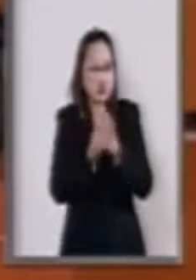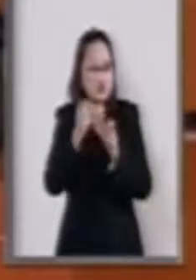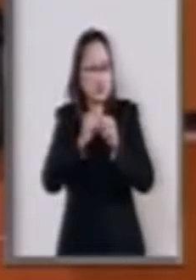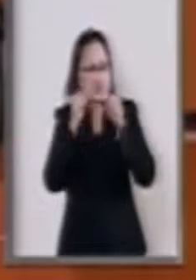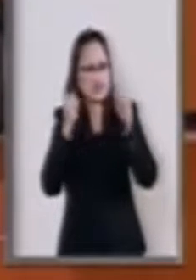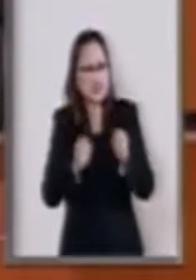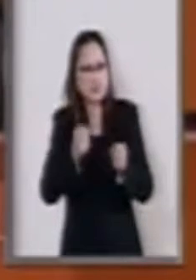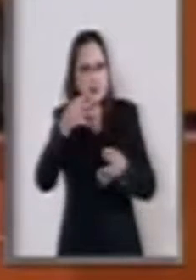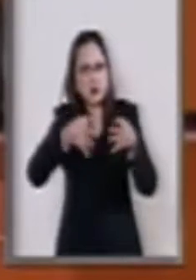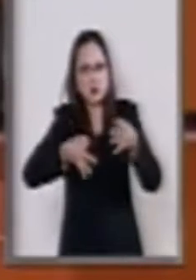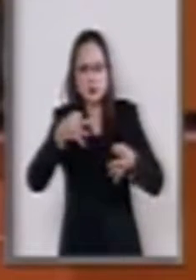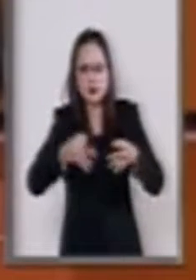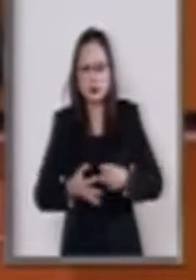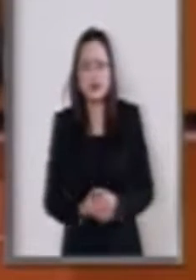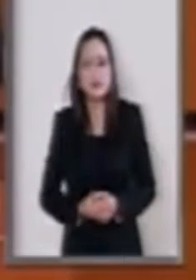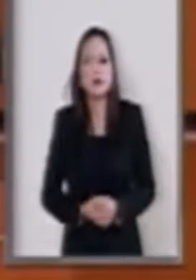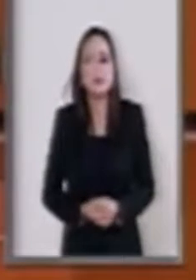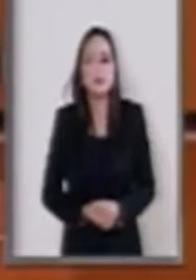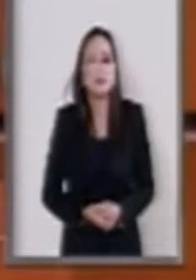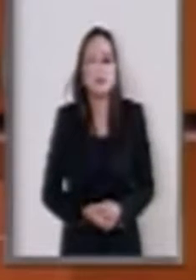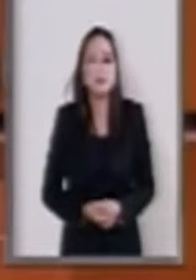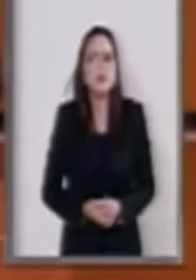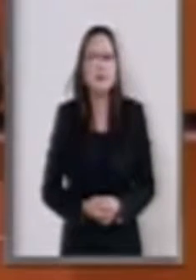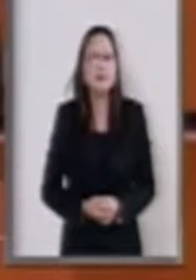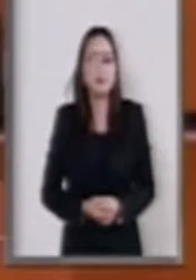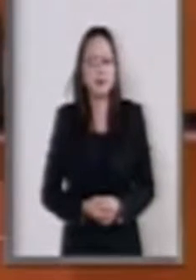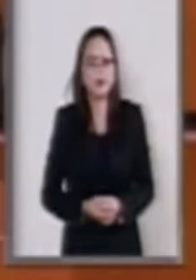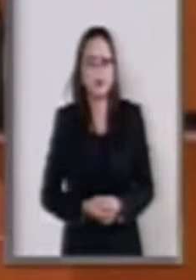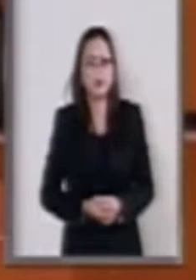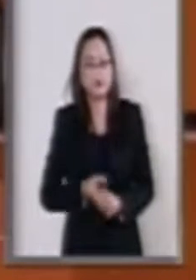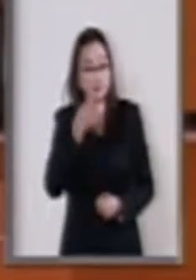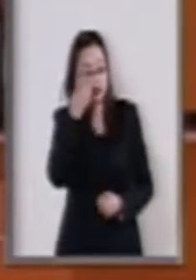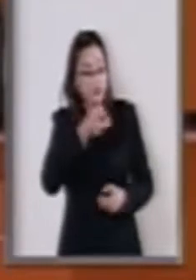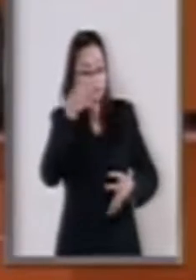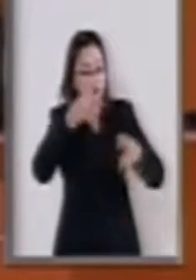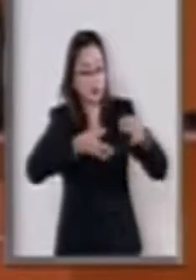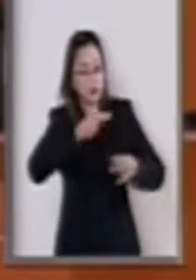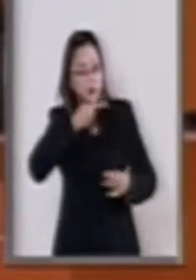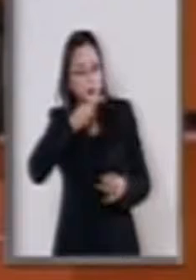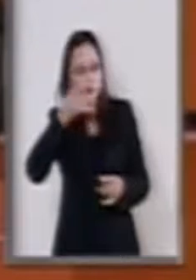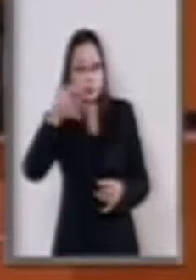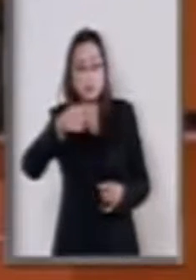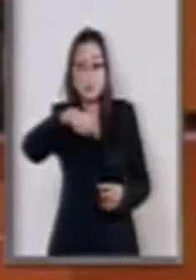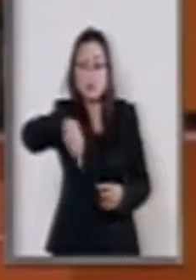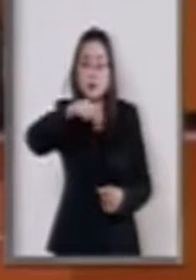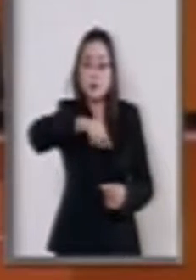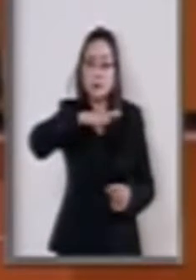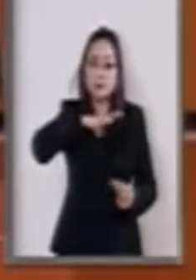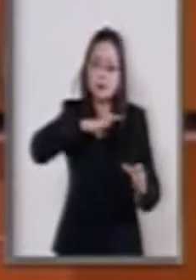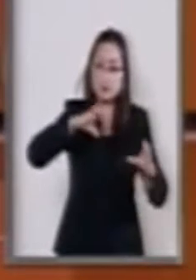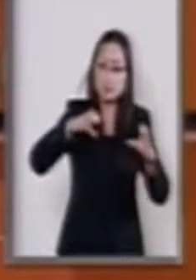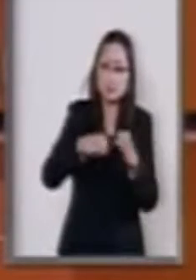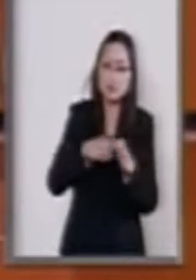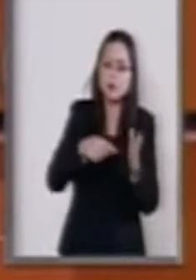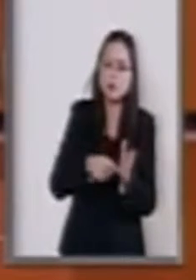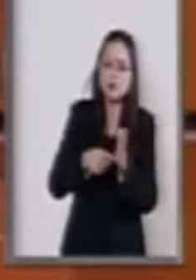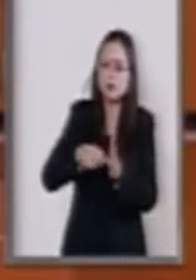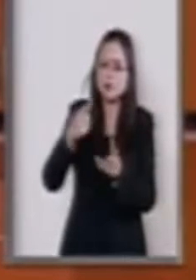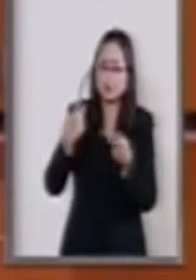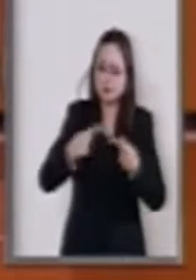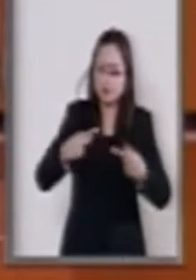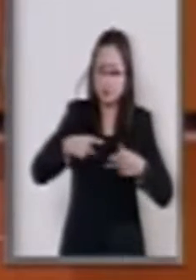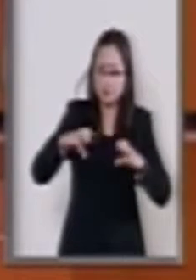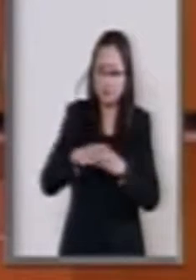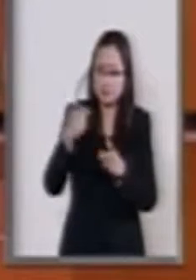sistema de justicia. Gracias a los juicios orales, las personas a las que se les atribuye la